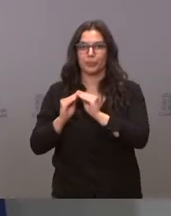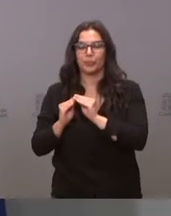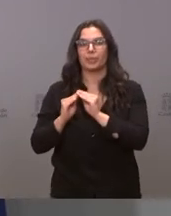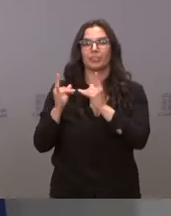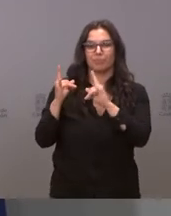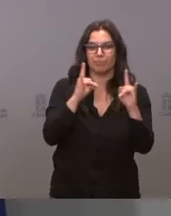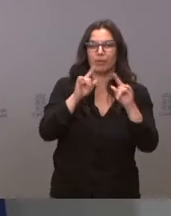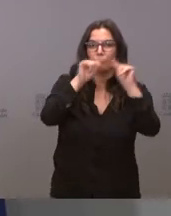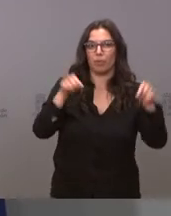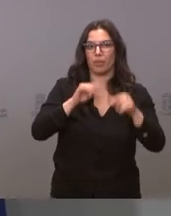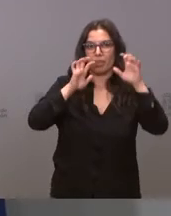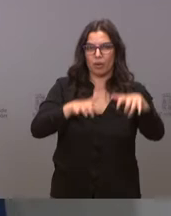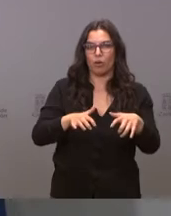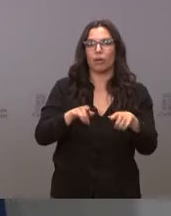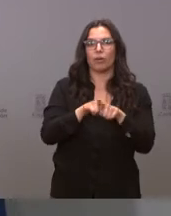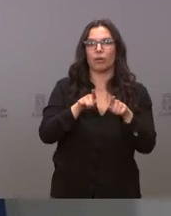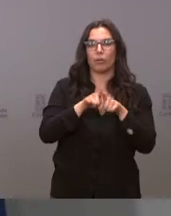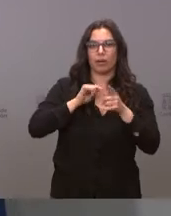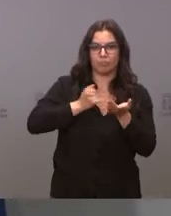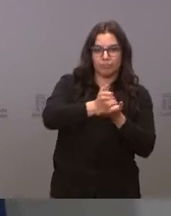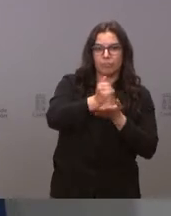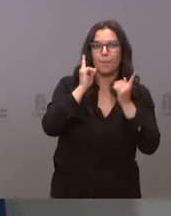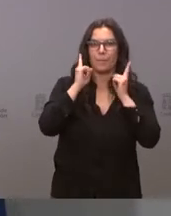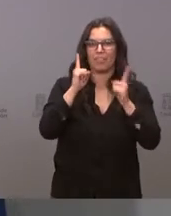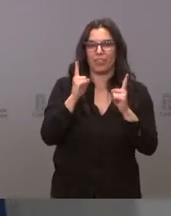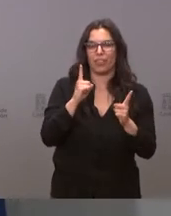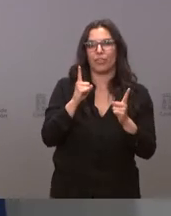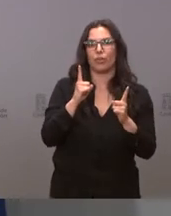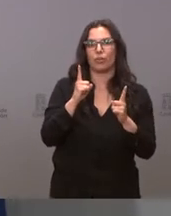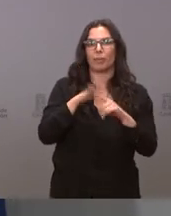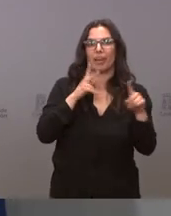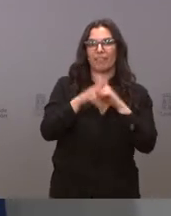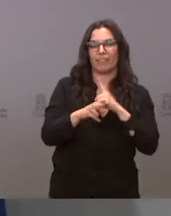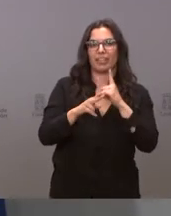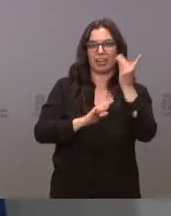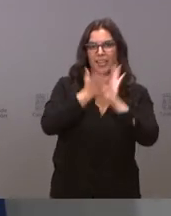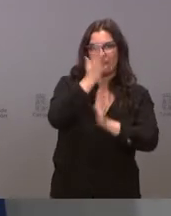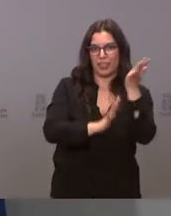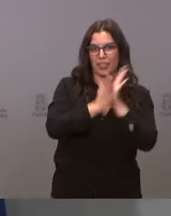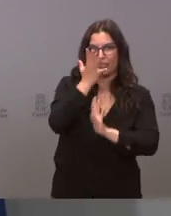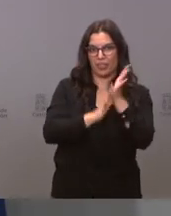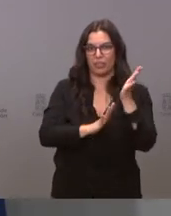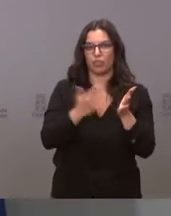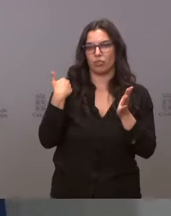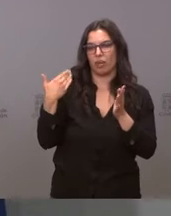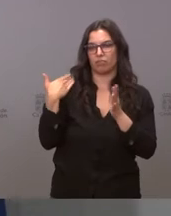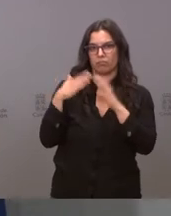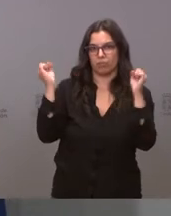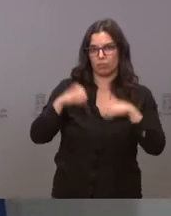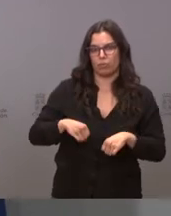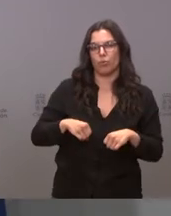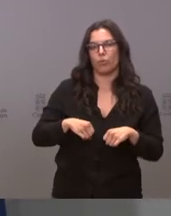provincia de León de tratamientos silvícolas preventivos de incendios forestales como ya hemos aprobado en otras